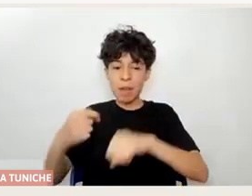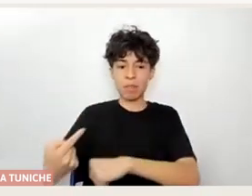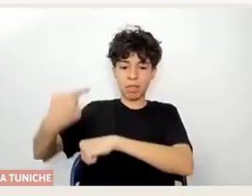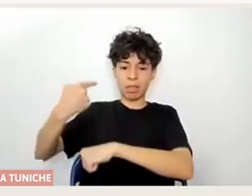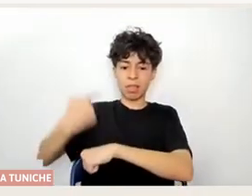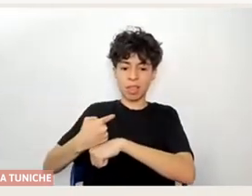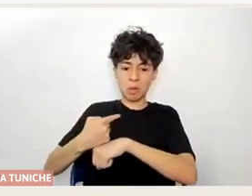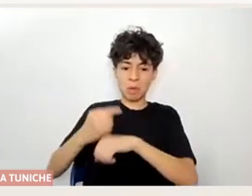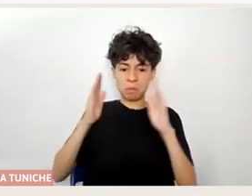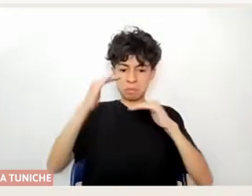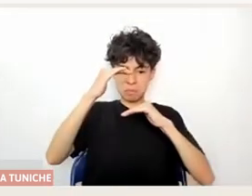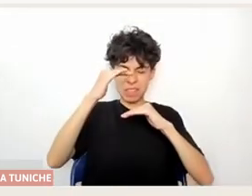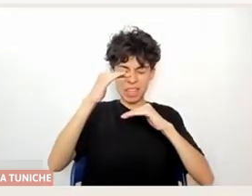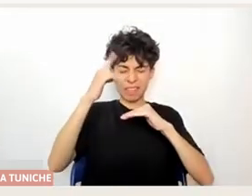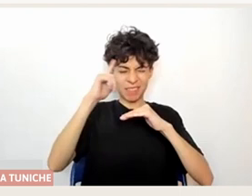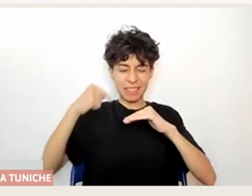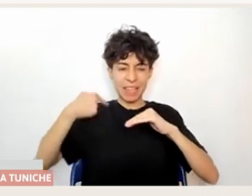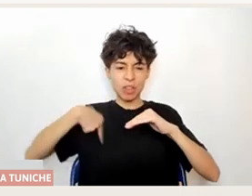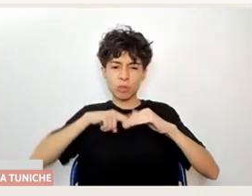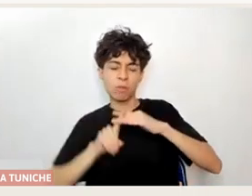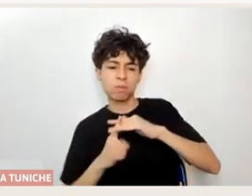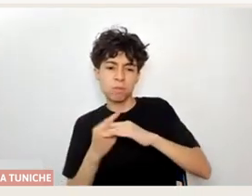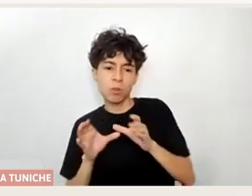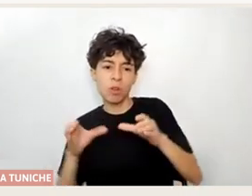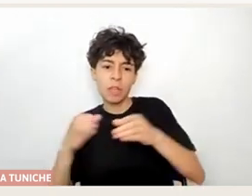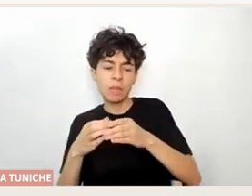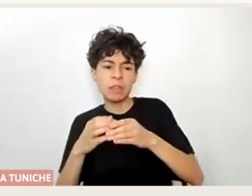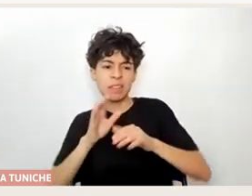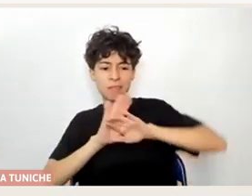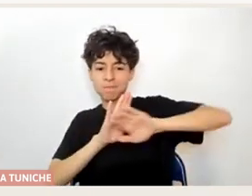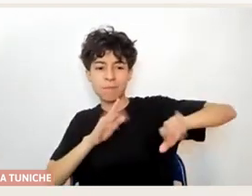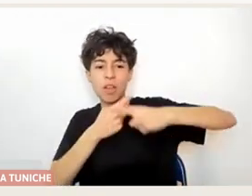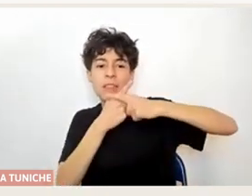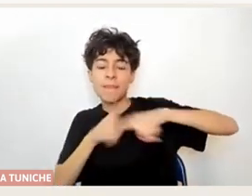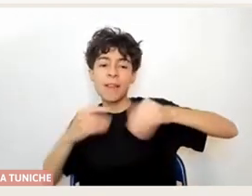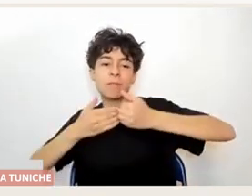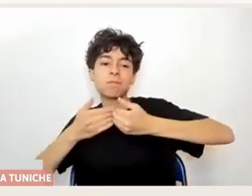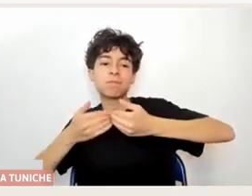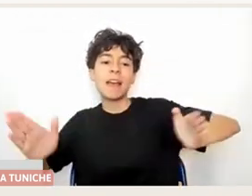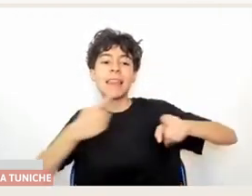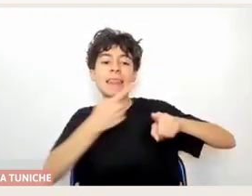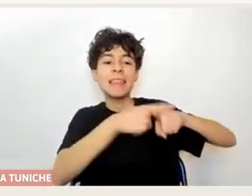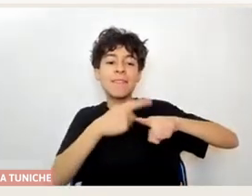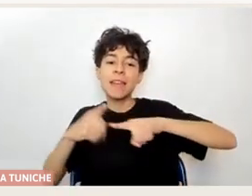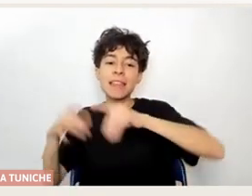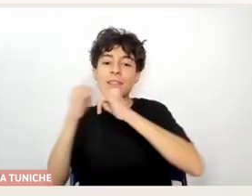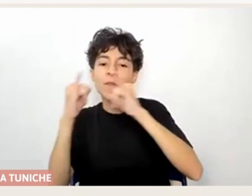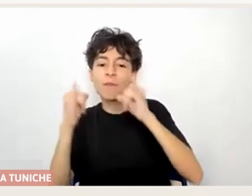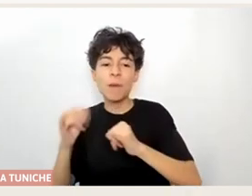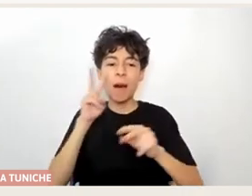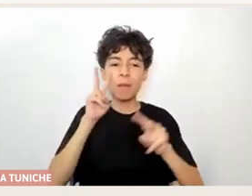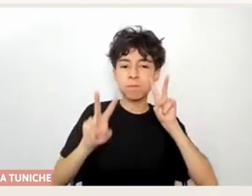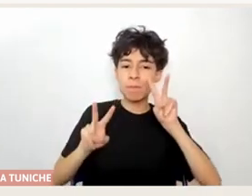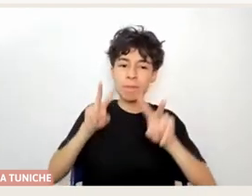Entonces por eso también el colectivo se llama otras maneras de mirar, o sea, abre las posibilidades de estas formas. Y no